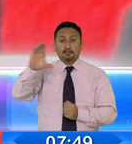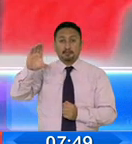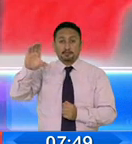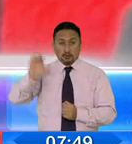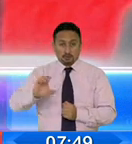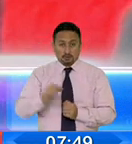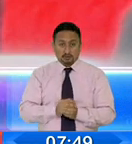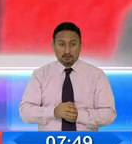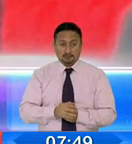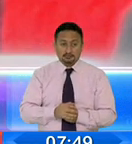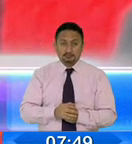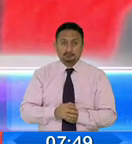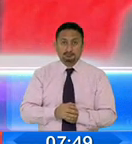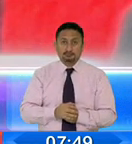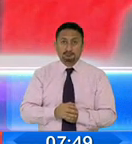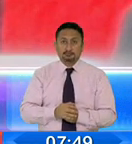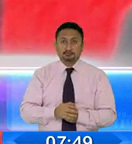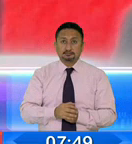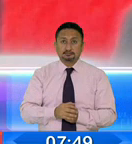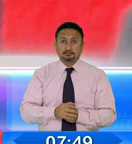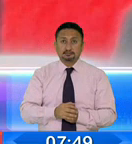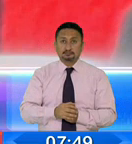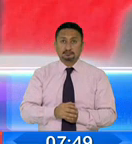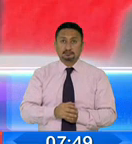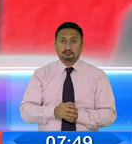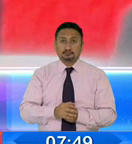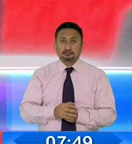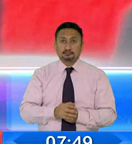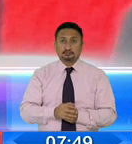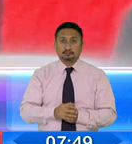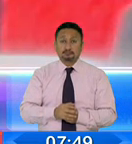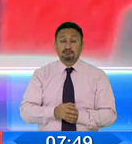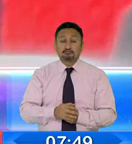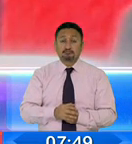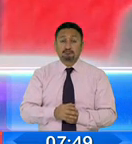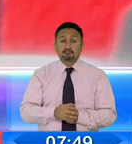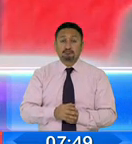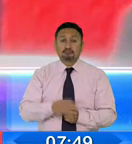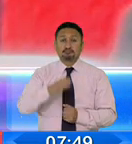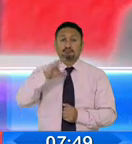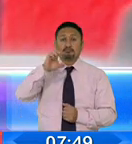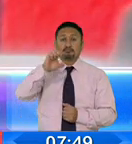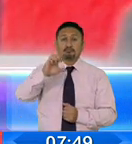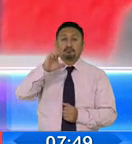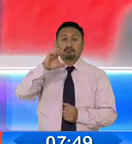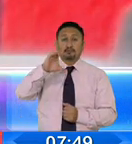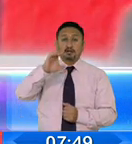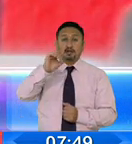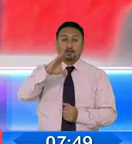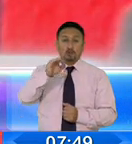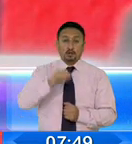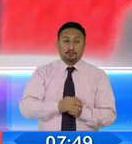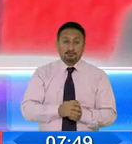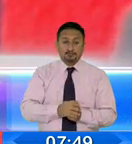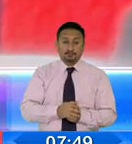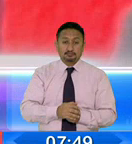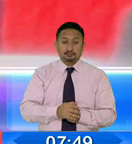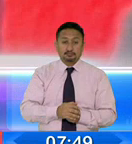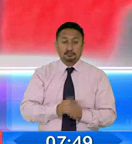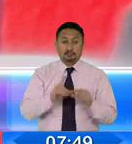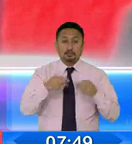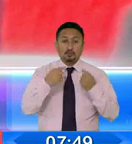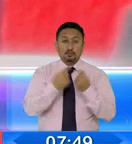la Confederación de los Pueblos de la Nacional Quichua del Ecuador, la Icuarrunari, de Pachacuti, tenemos las mejores relaciones.